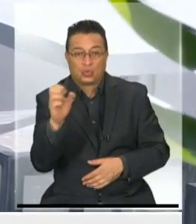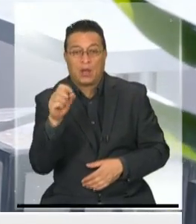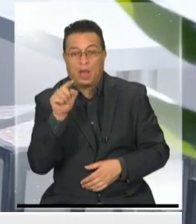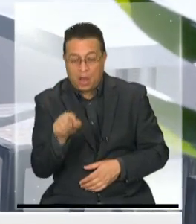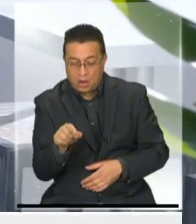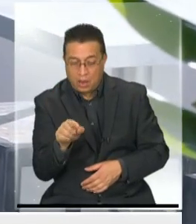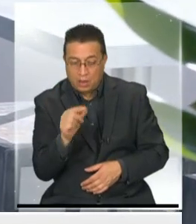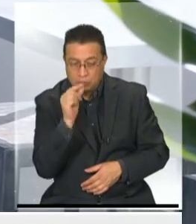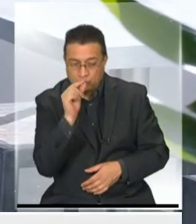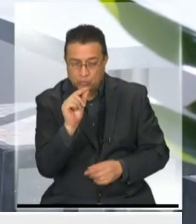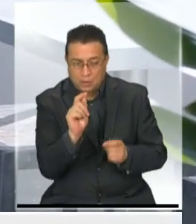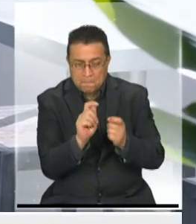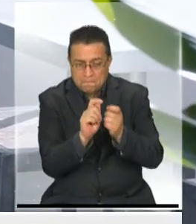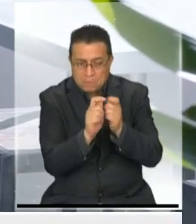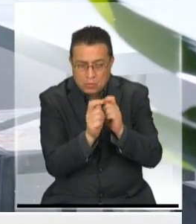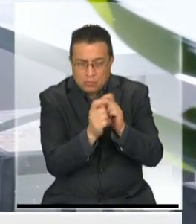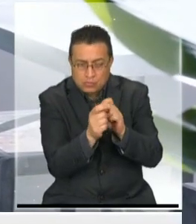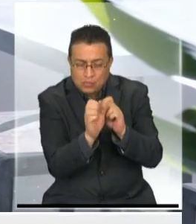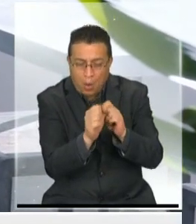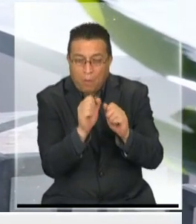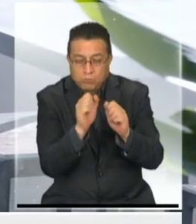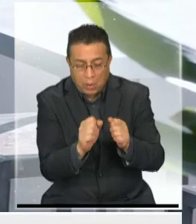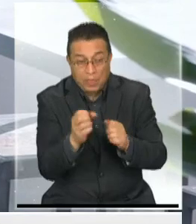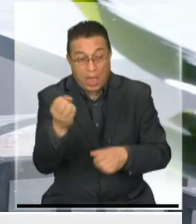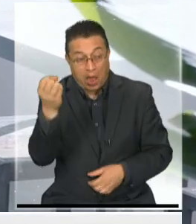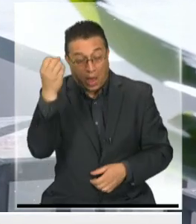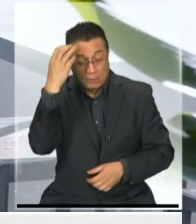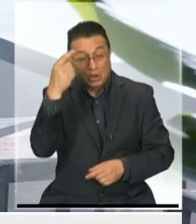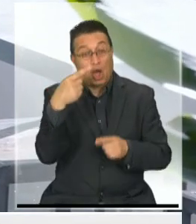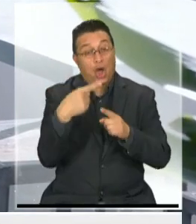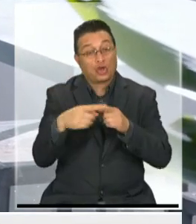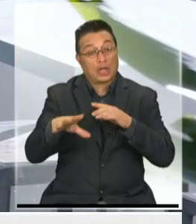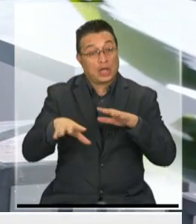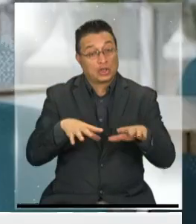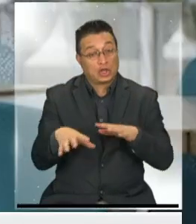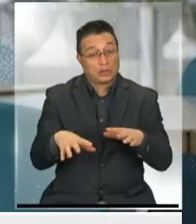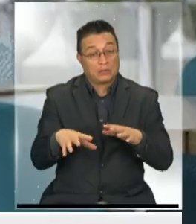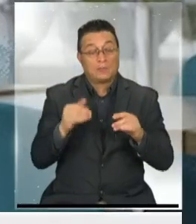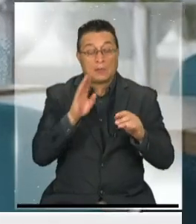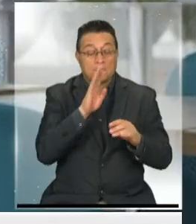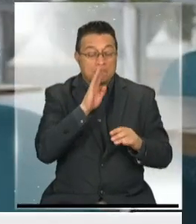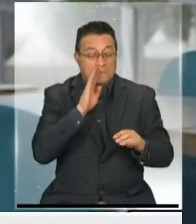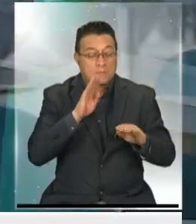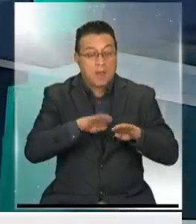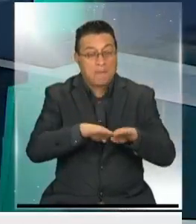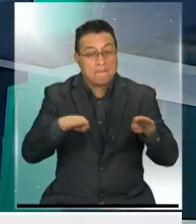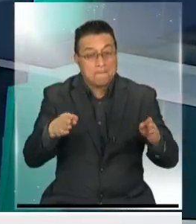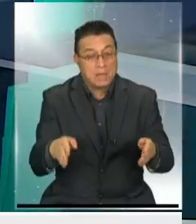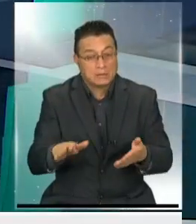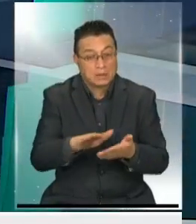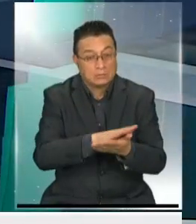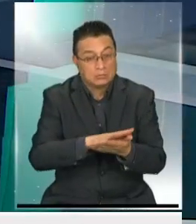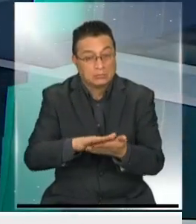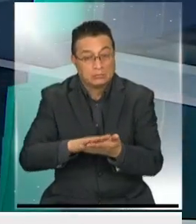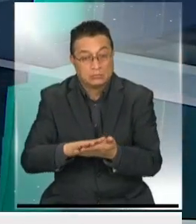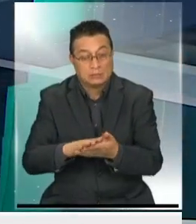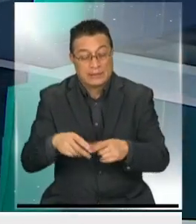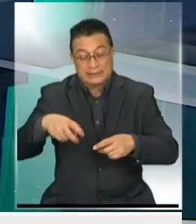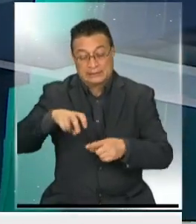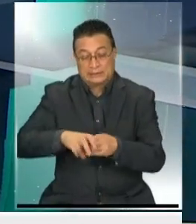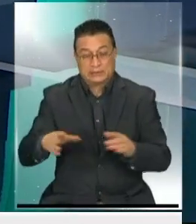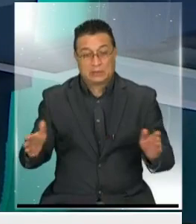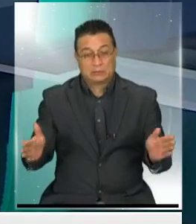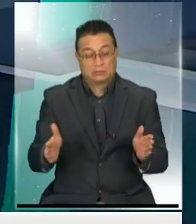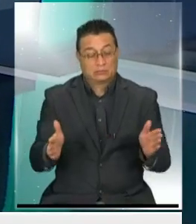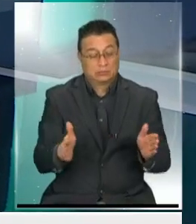cuenta que con pequeñas modificaciones estos robots también pueden hacer otras cosas, por ejemplo, limpiar la mesa, como veíamos, juntar las sillas,